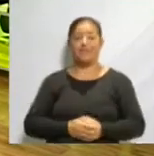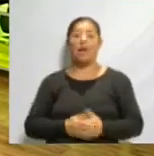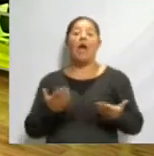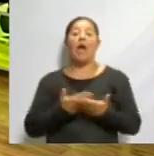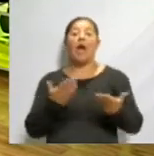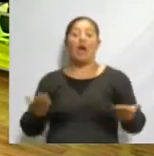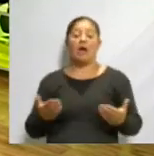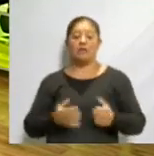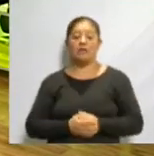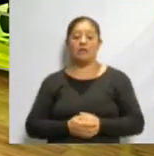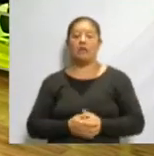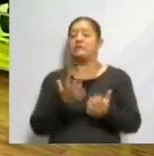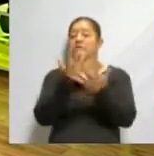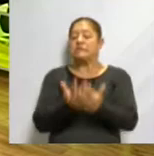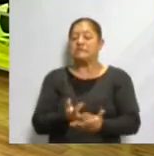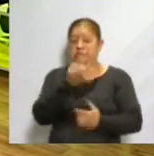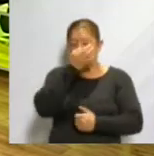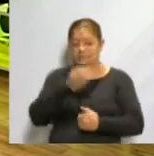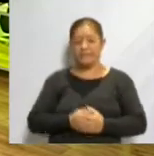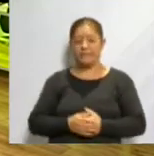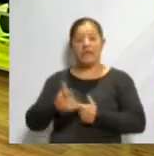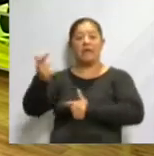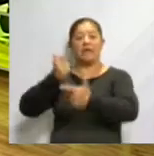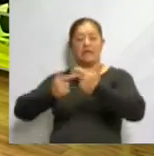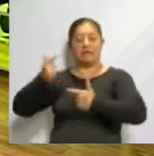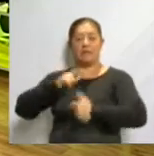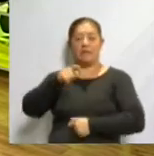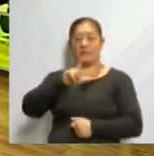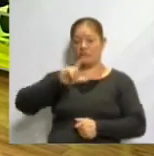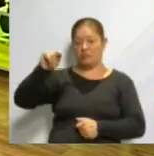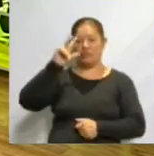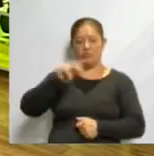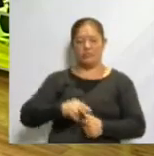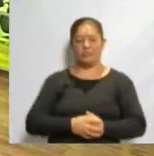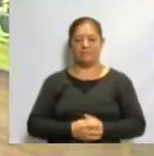es momento de ir a un corte. ¡Regresamos! ¡No se vayan!